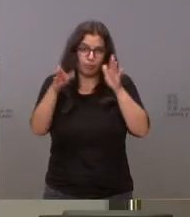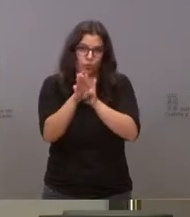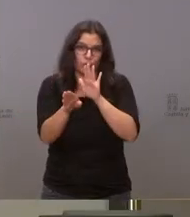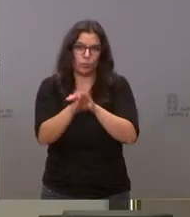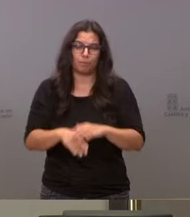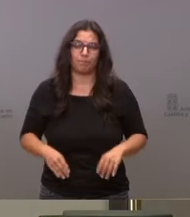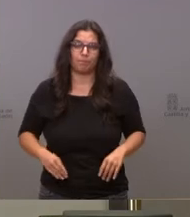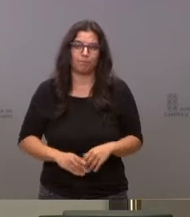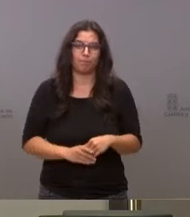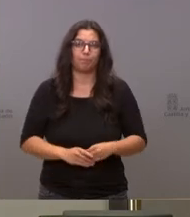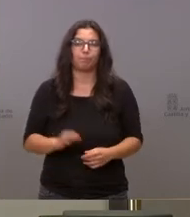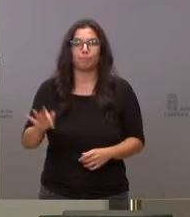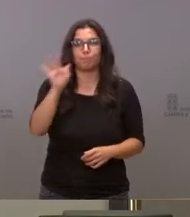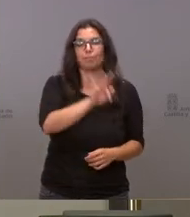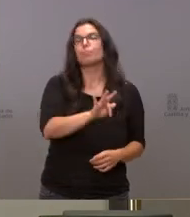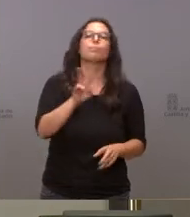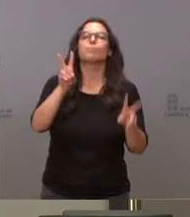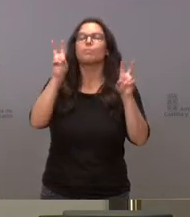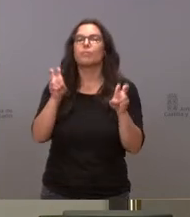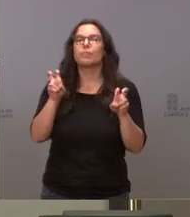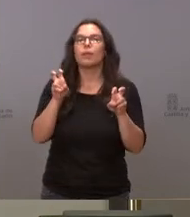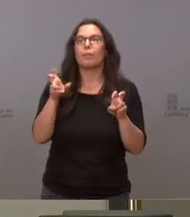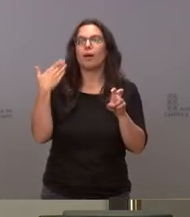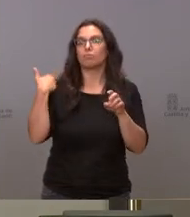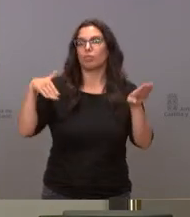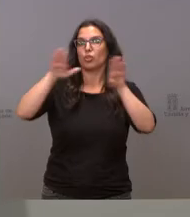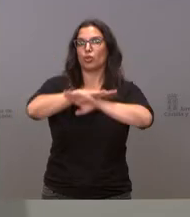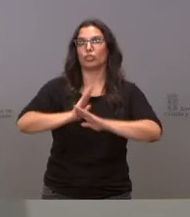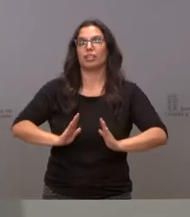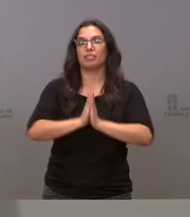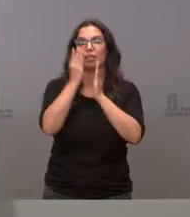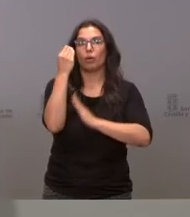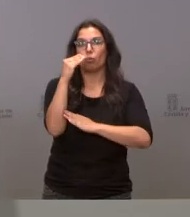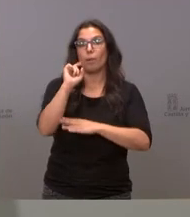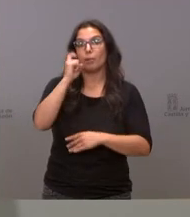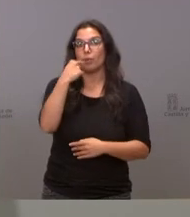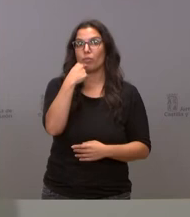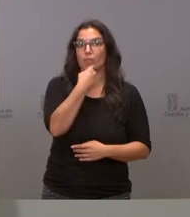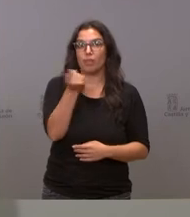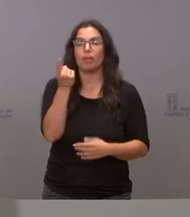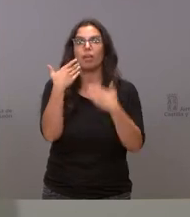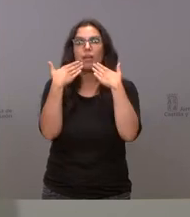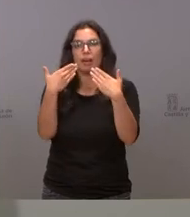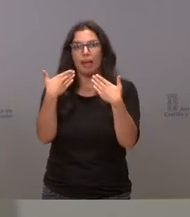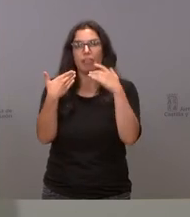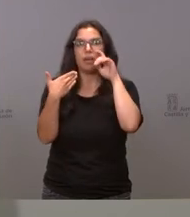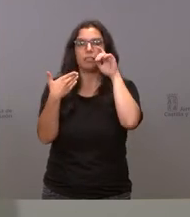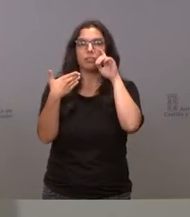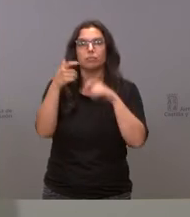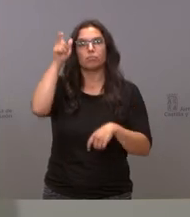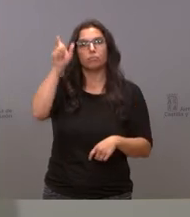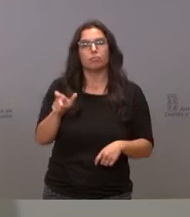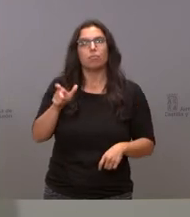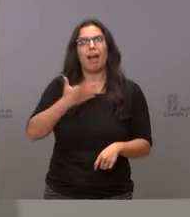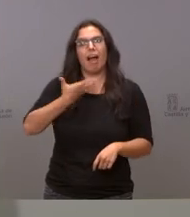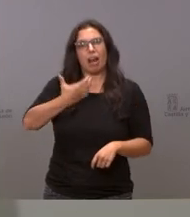bien sobre el asunto de la noche de San Juan lo primero que tengo que hacer es agradecer al alcalde todas las medidas que ha